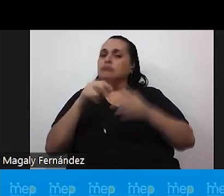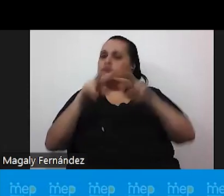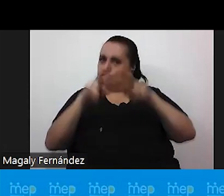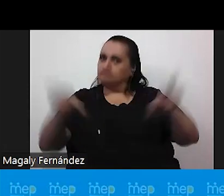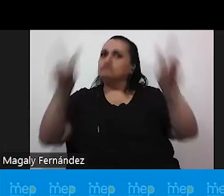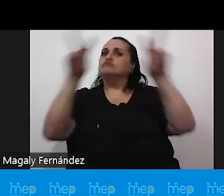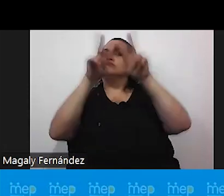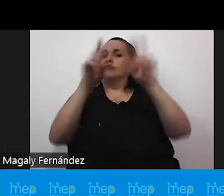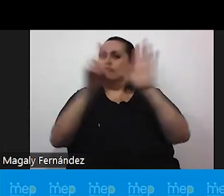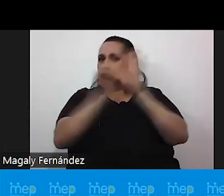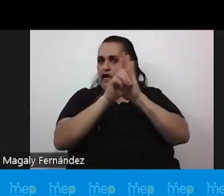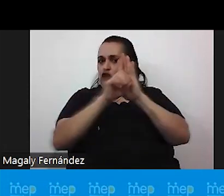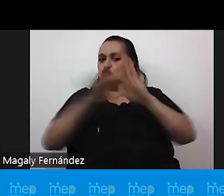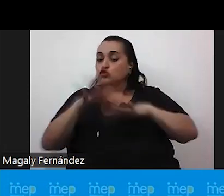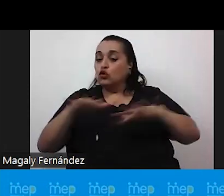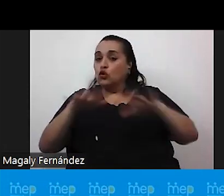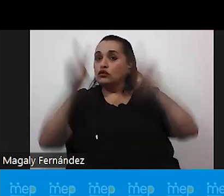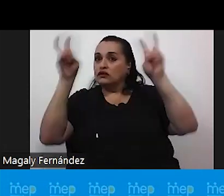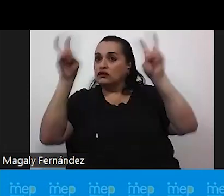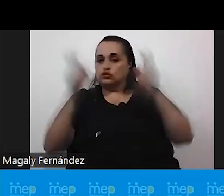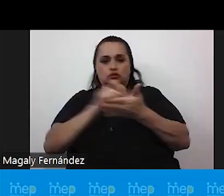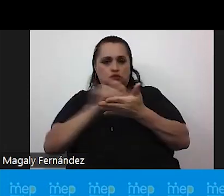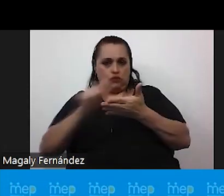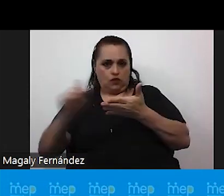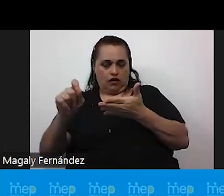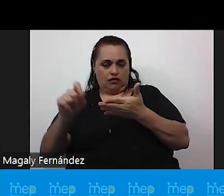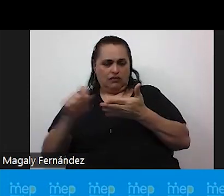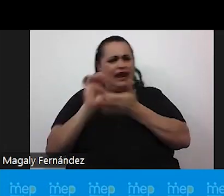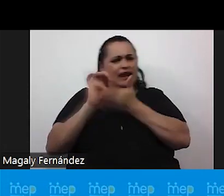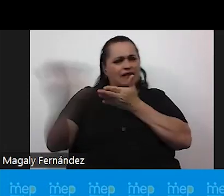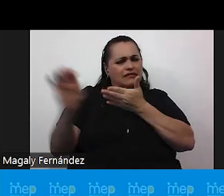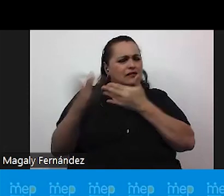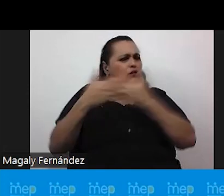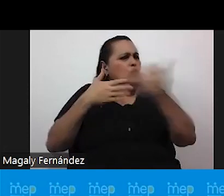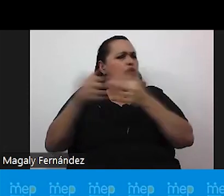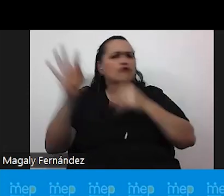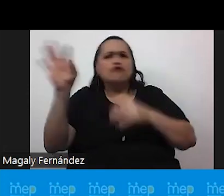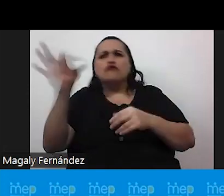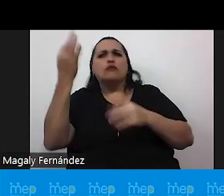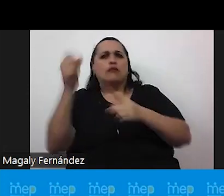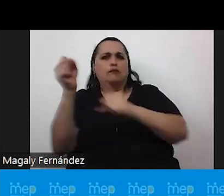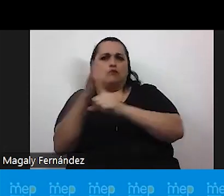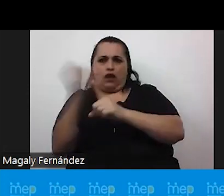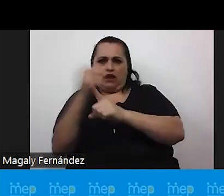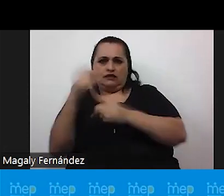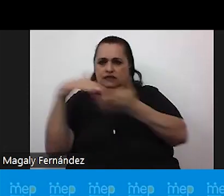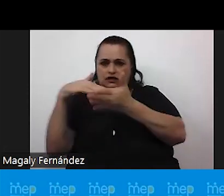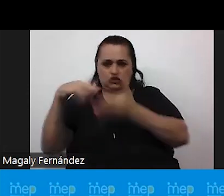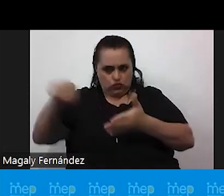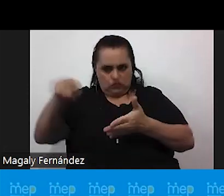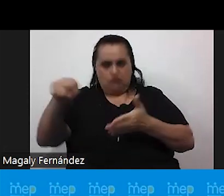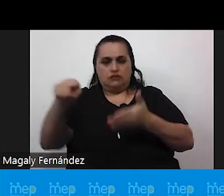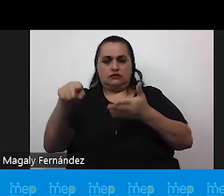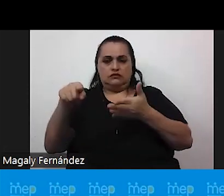el contexto escolar evitemos cualquier forma de violencia hacia los estudiantes dado que